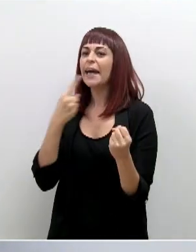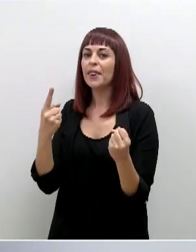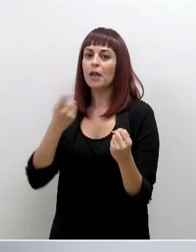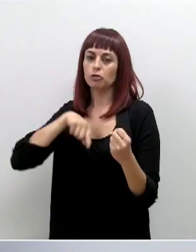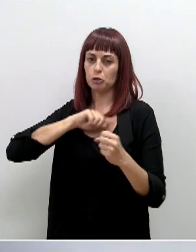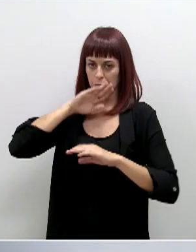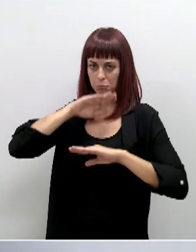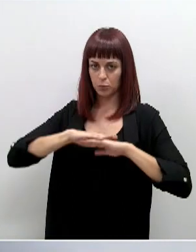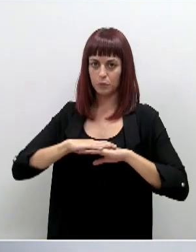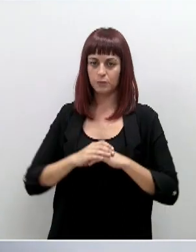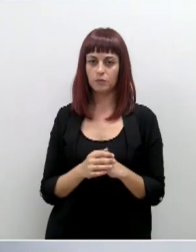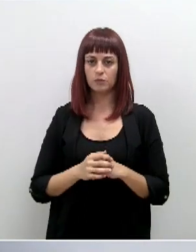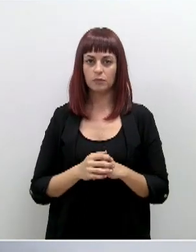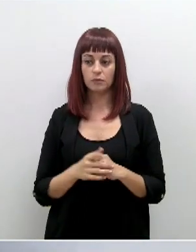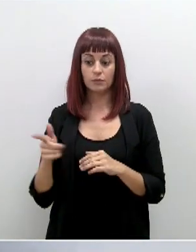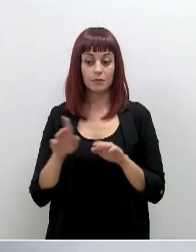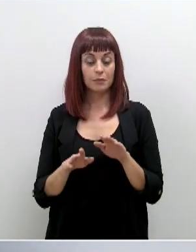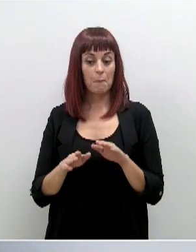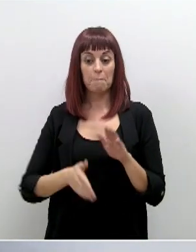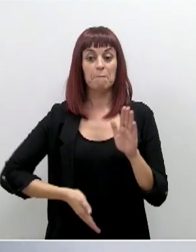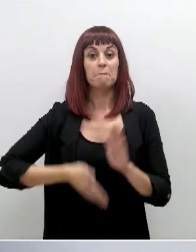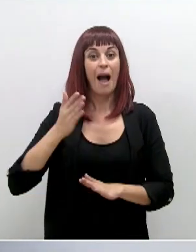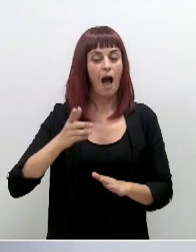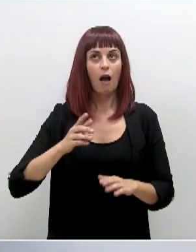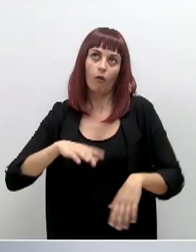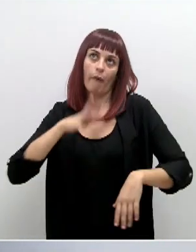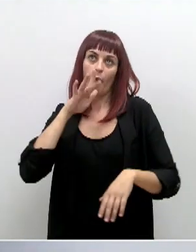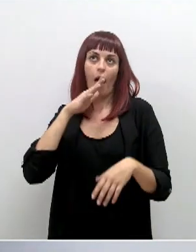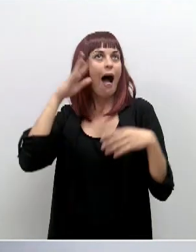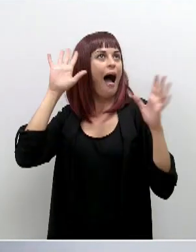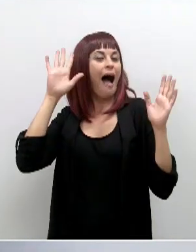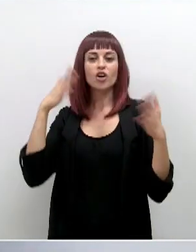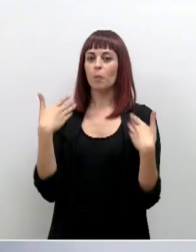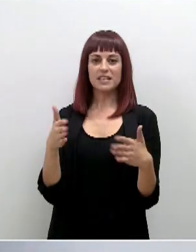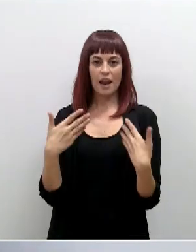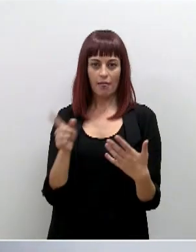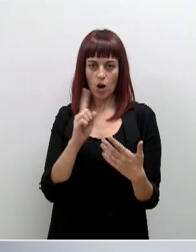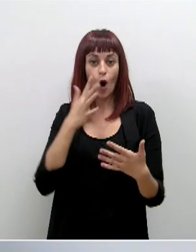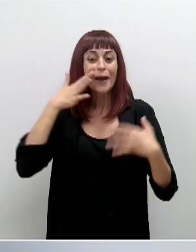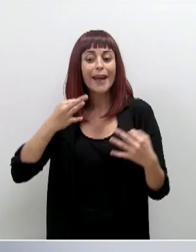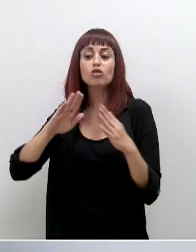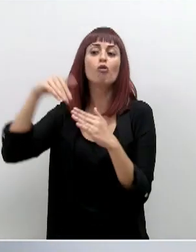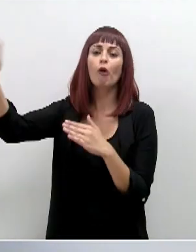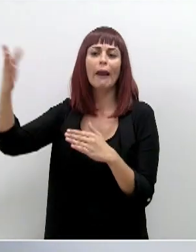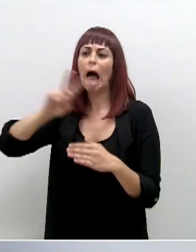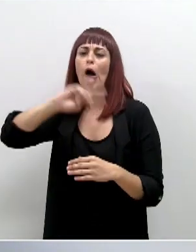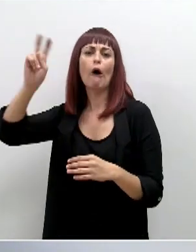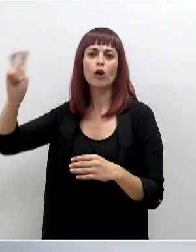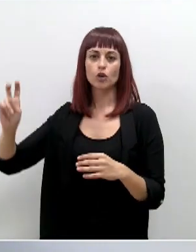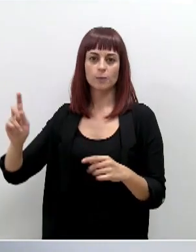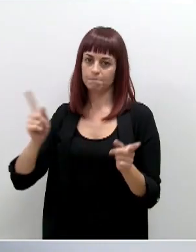No hay que ir más allá de lo que nos dicen. Tampoco relajarnos y pensar que el riesgo es algo ajeno, algo de otros.